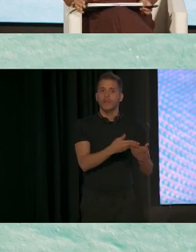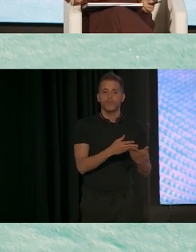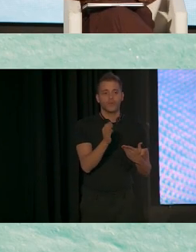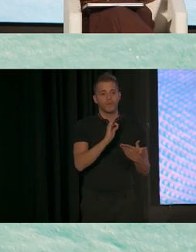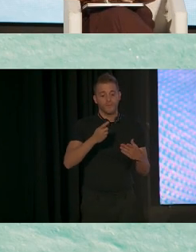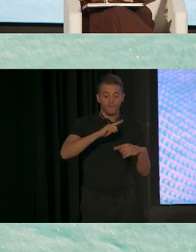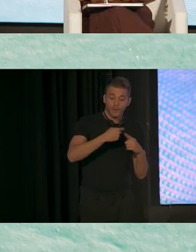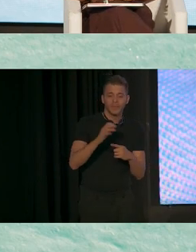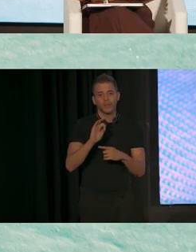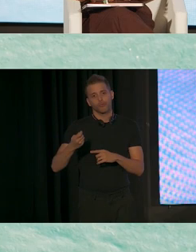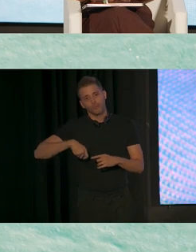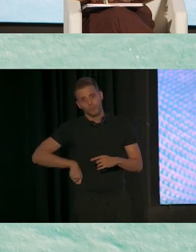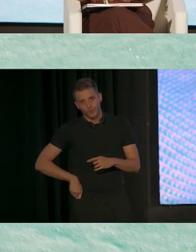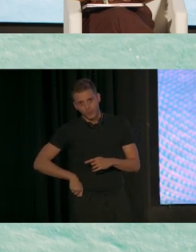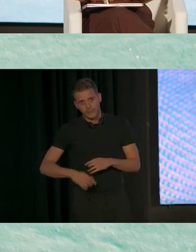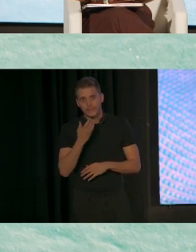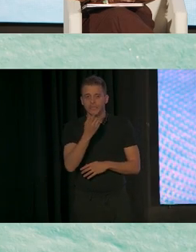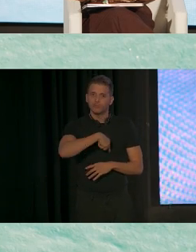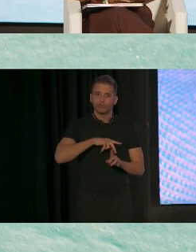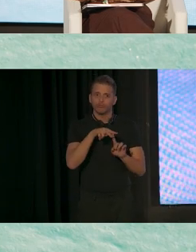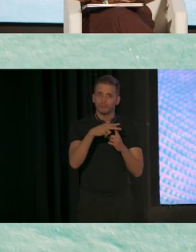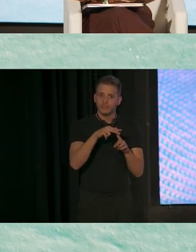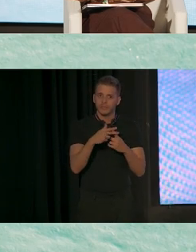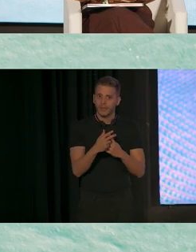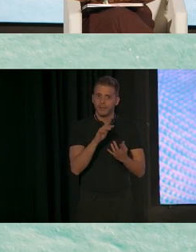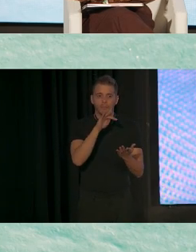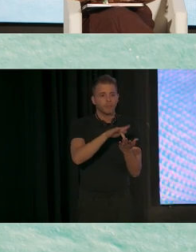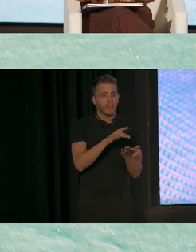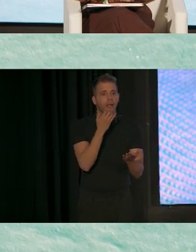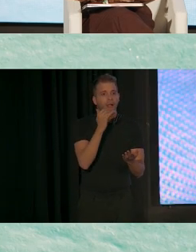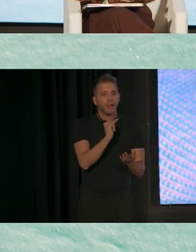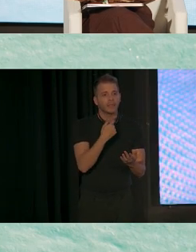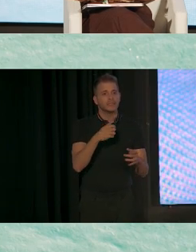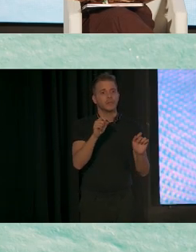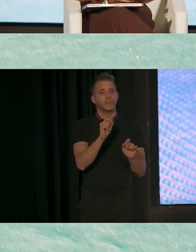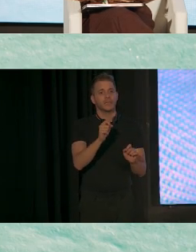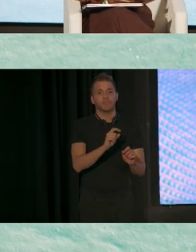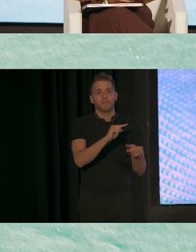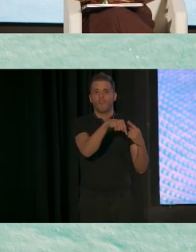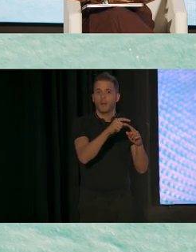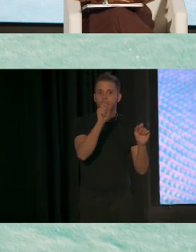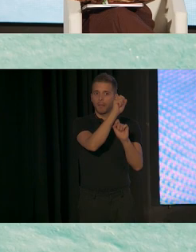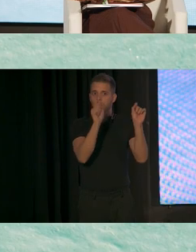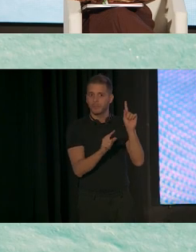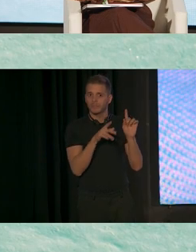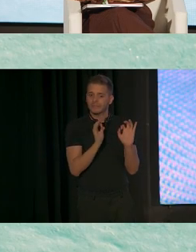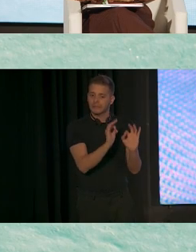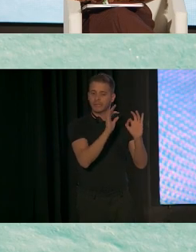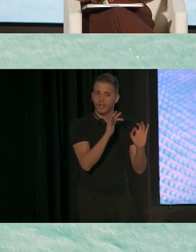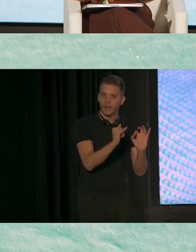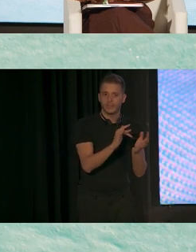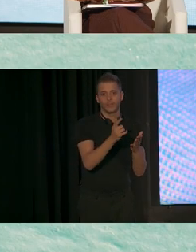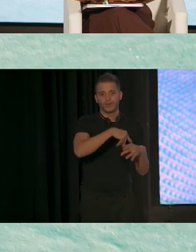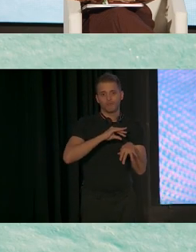si estamos en un taller y las familias tienen una pregunta más especializada, los dirigimos a nuestra línea de ayuda